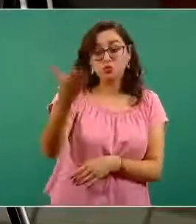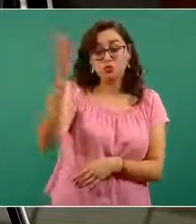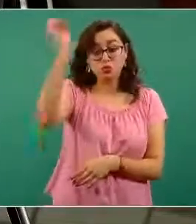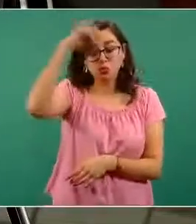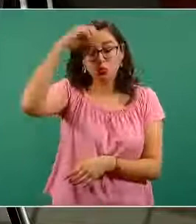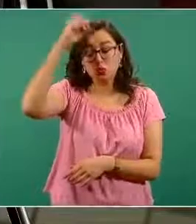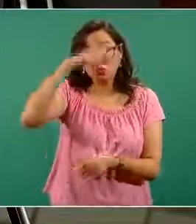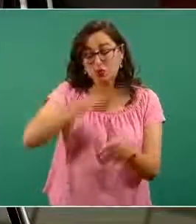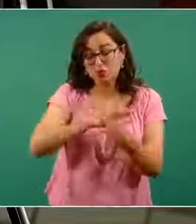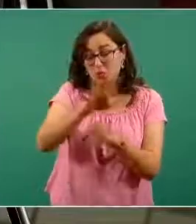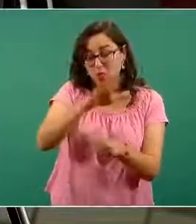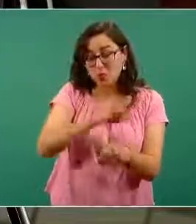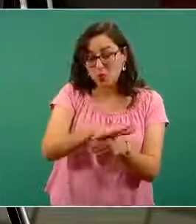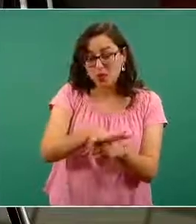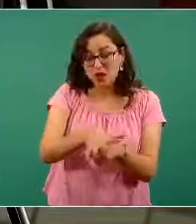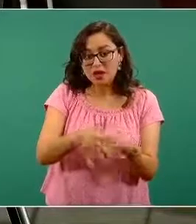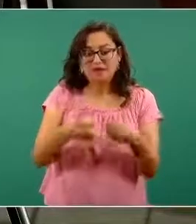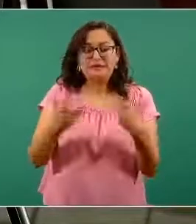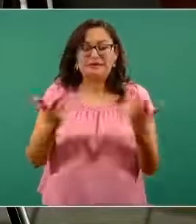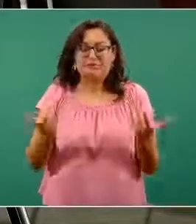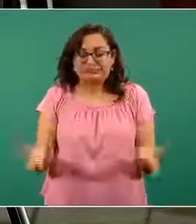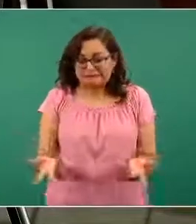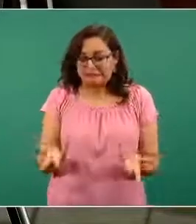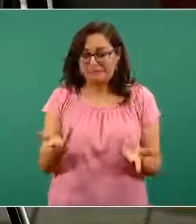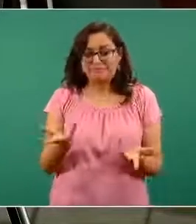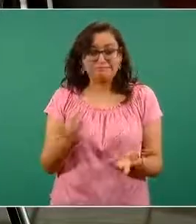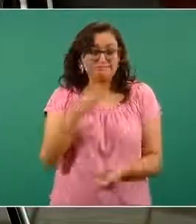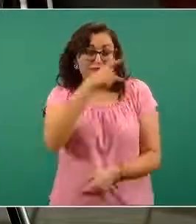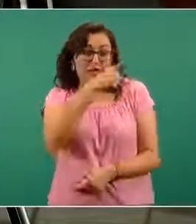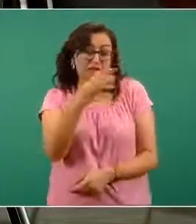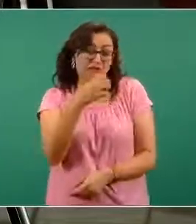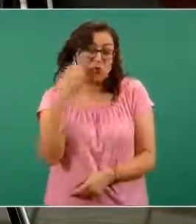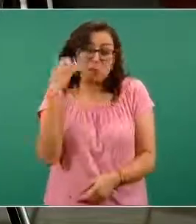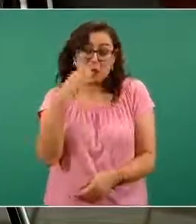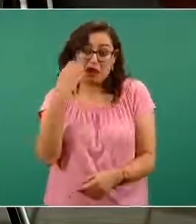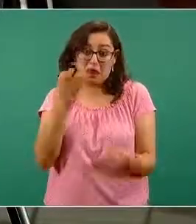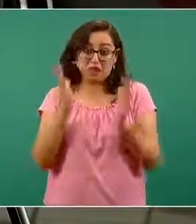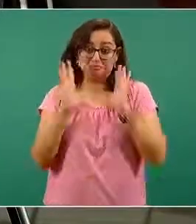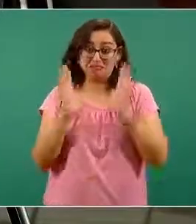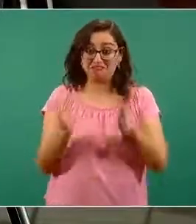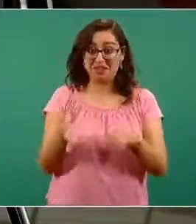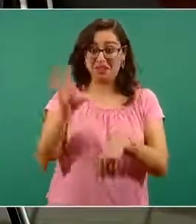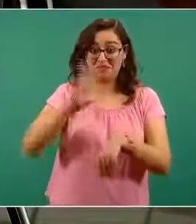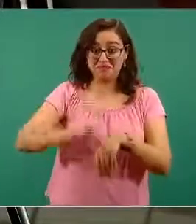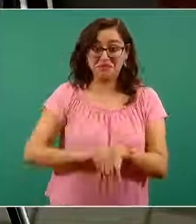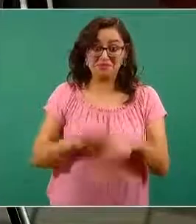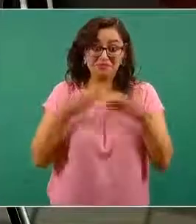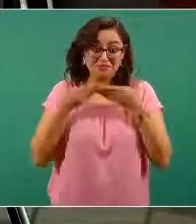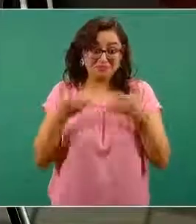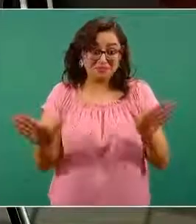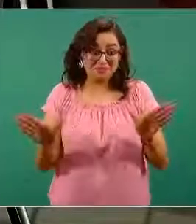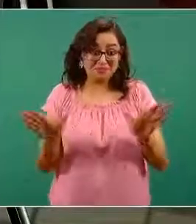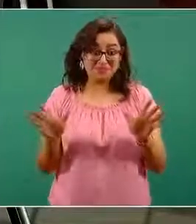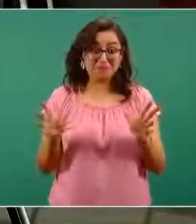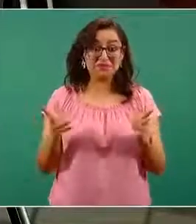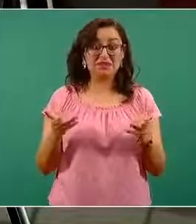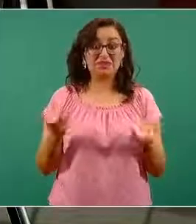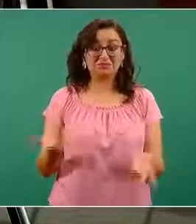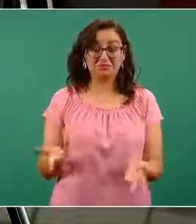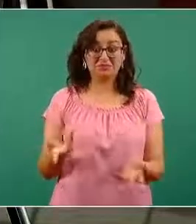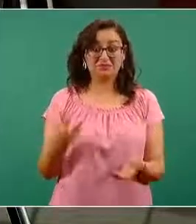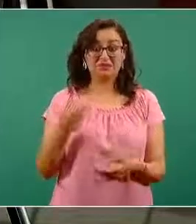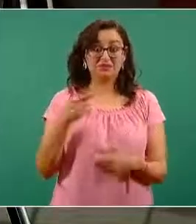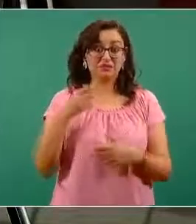cuando están de alguna manera ya condicionadas estas situaciones para que los